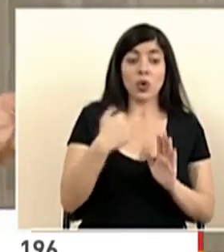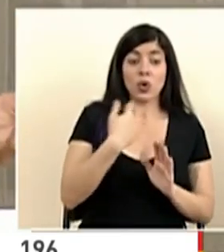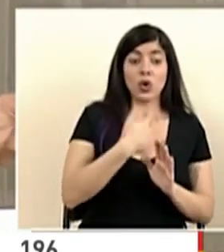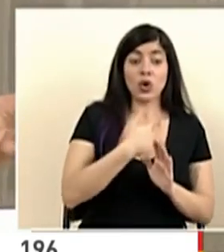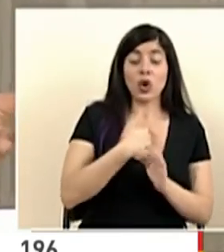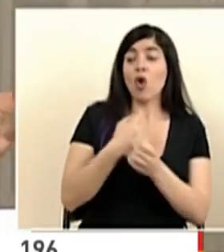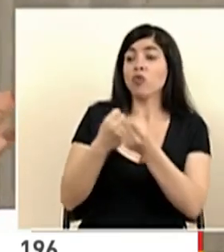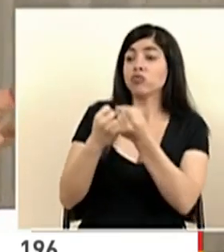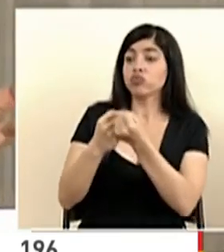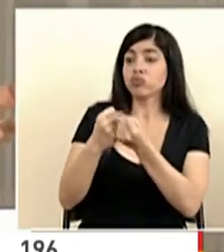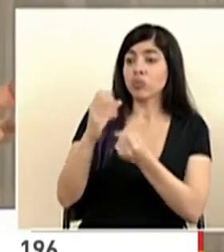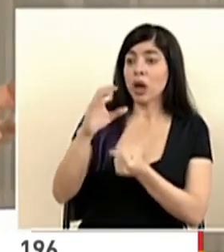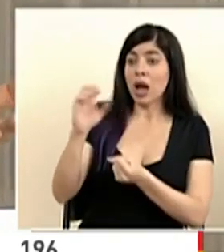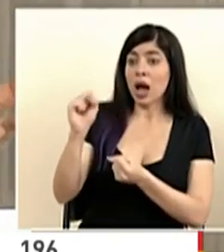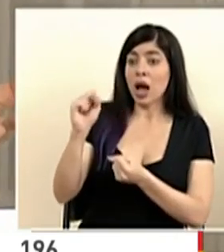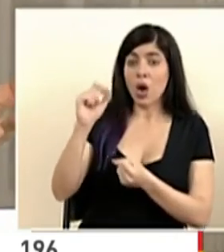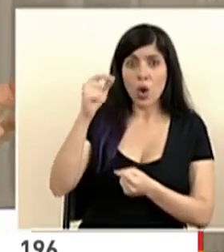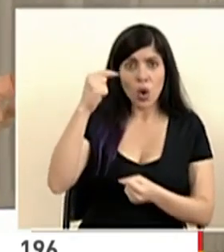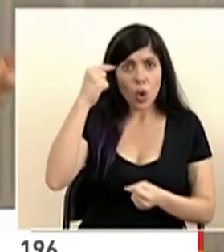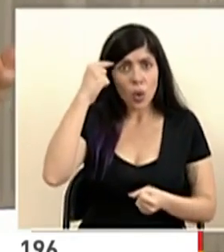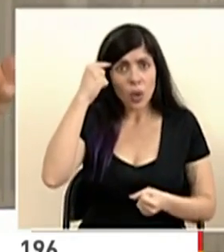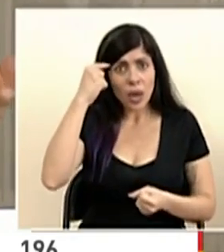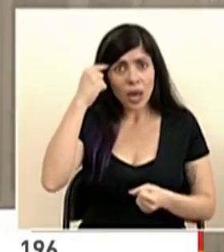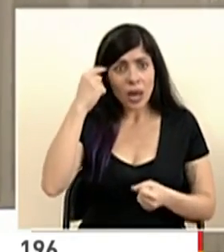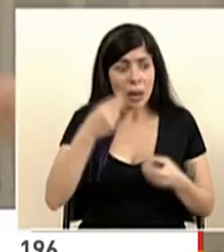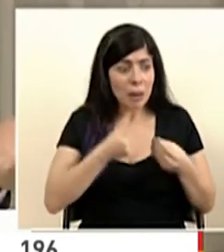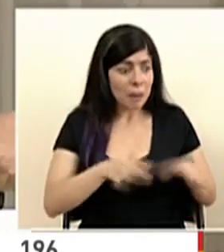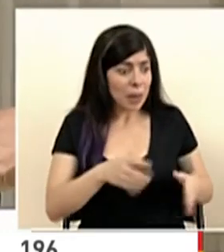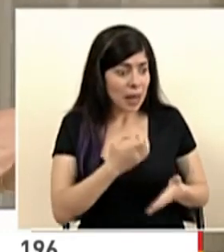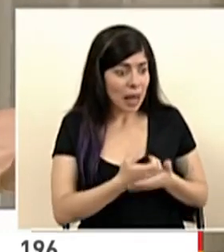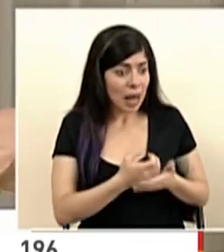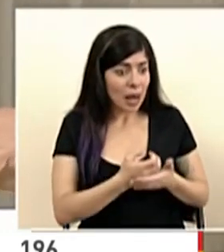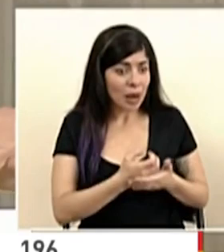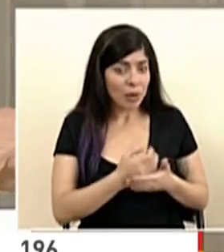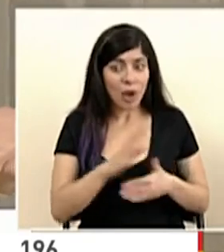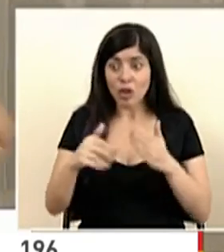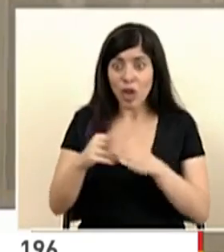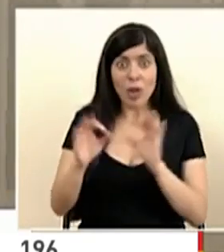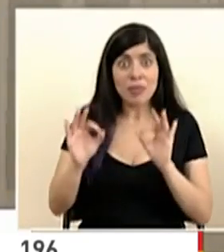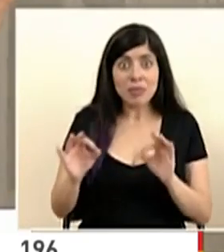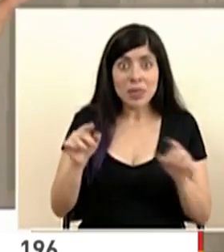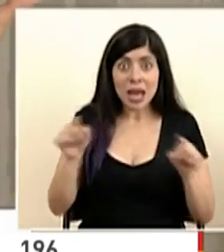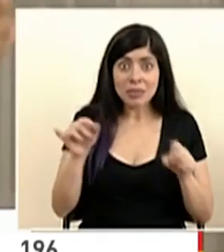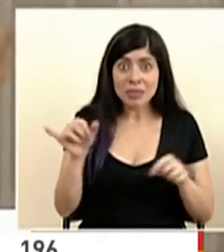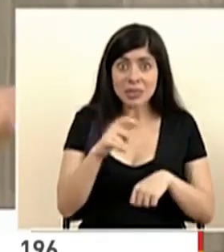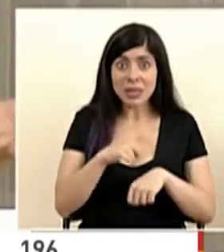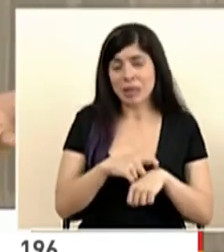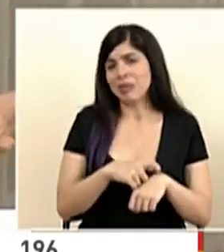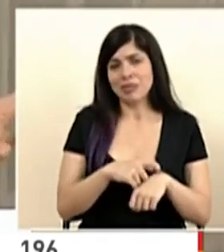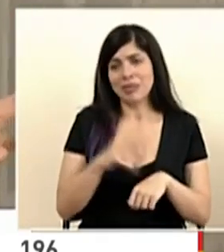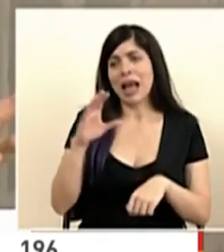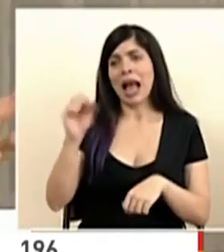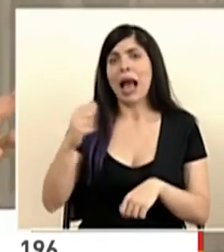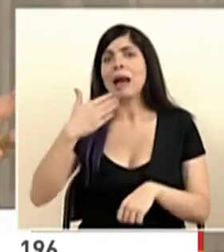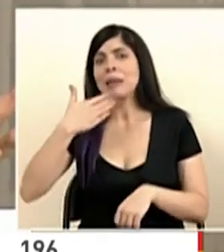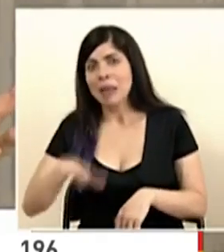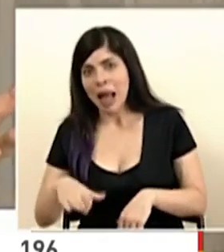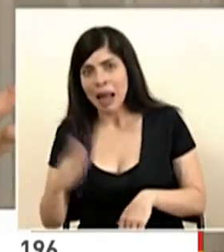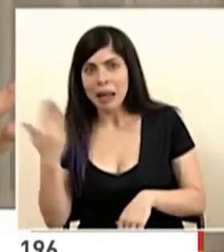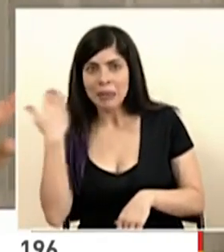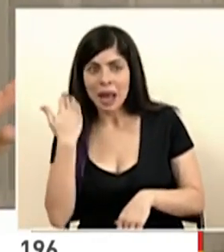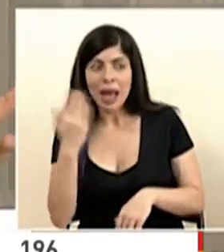y que el gobierno o el Estado pierda su solvencia y que todos estemos bien? Ahí le va a pasar mal a la Caja y